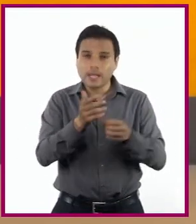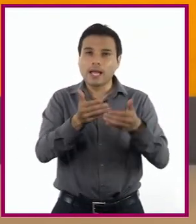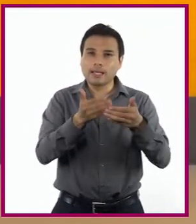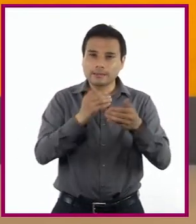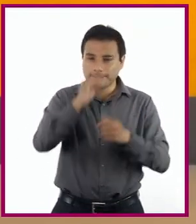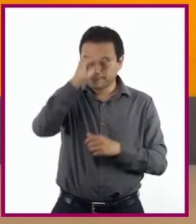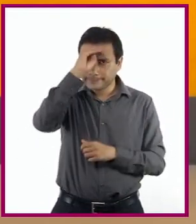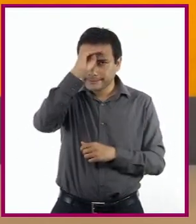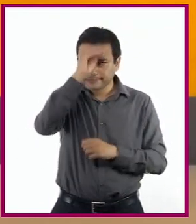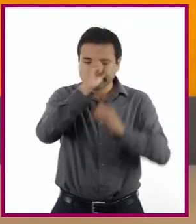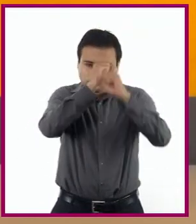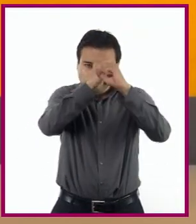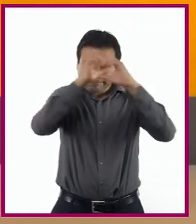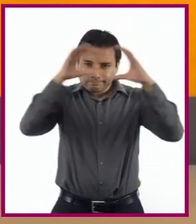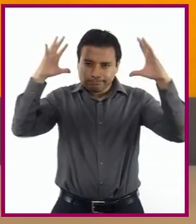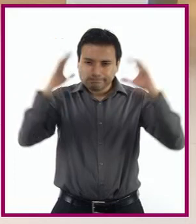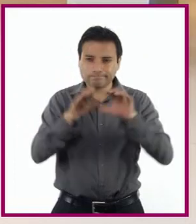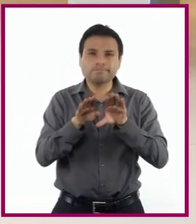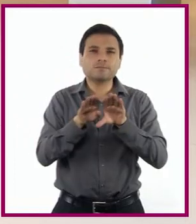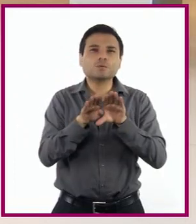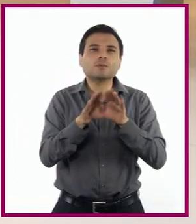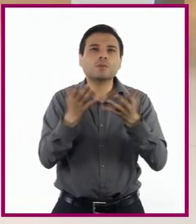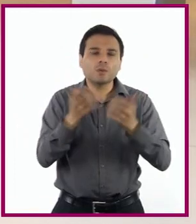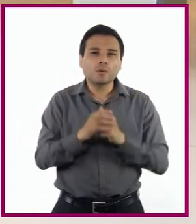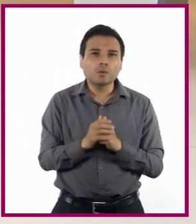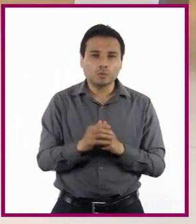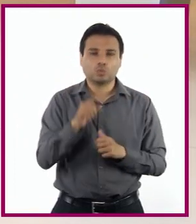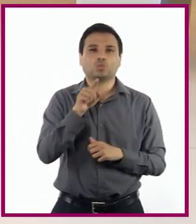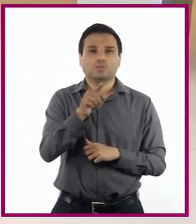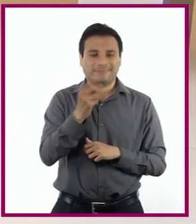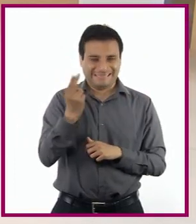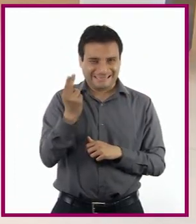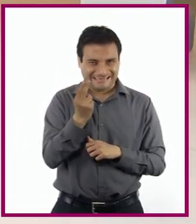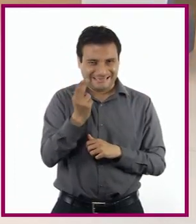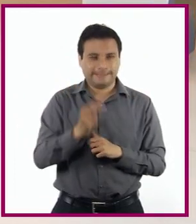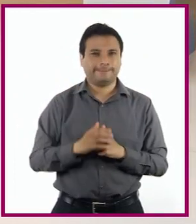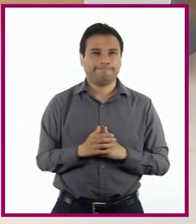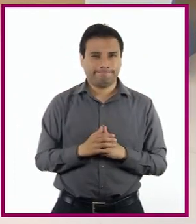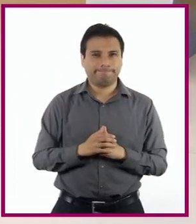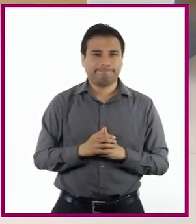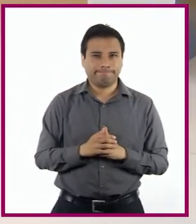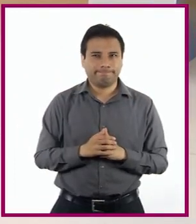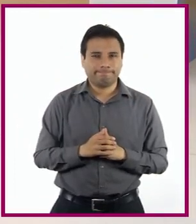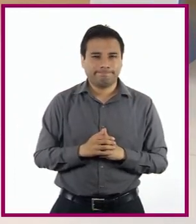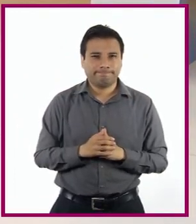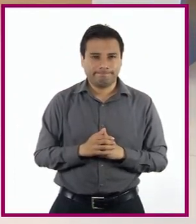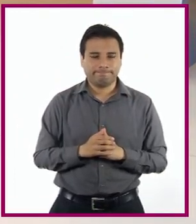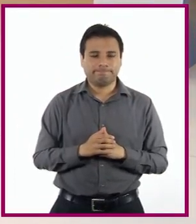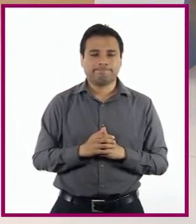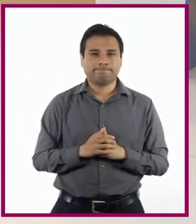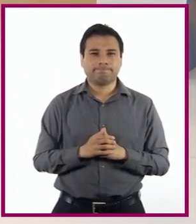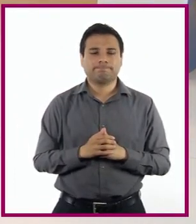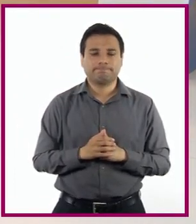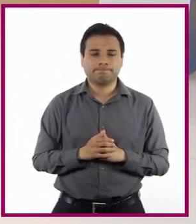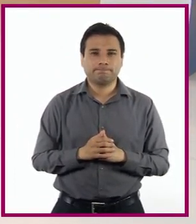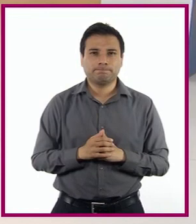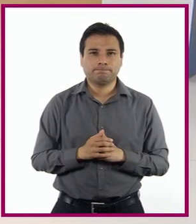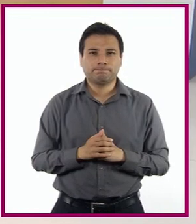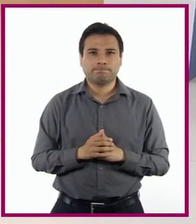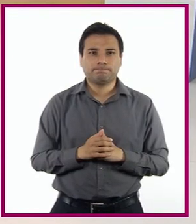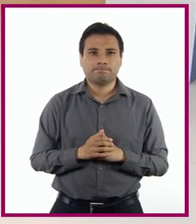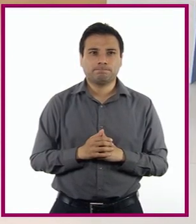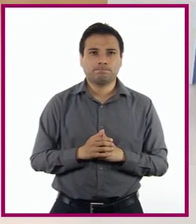imágenes Es decir Visualicen Cómo se va a ver en pantalla Antes de iniciar la grabación